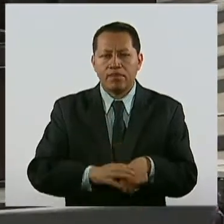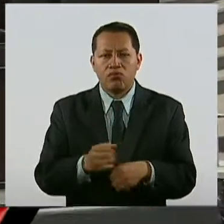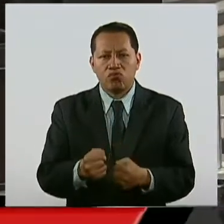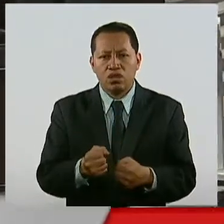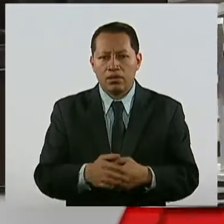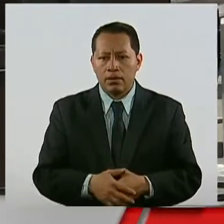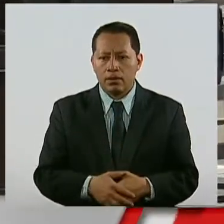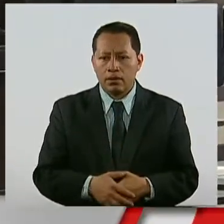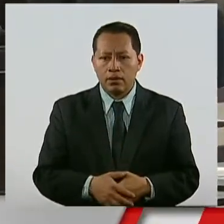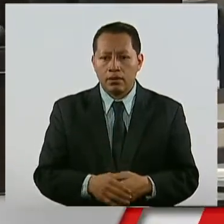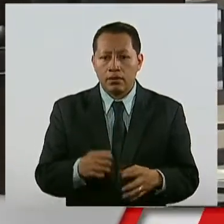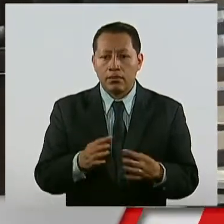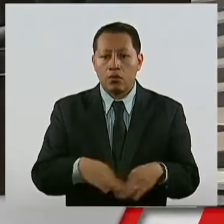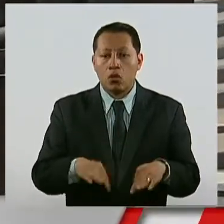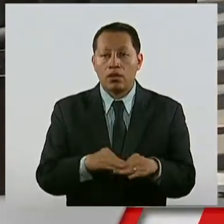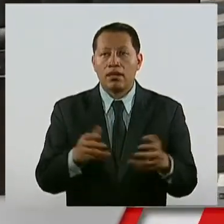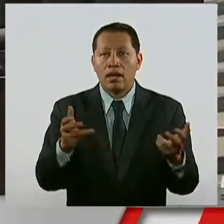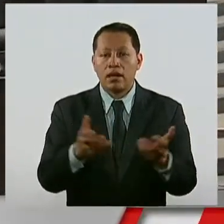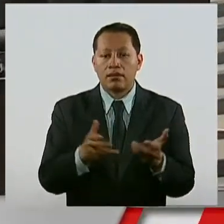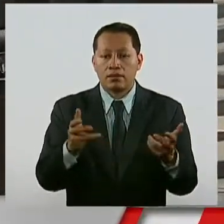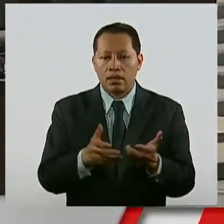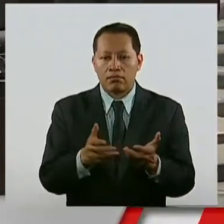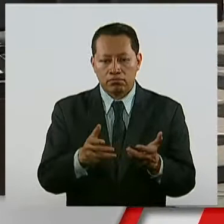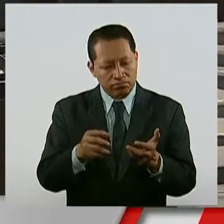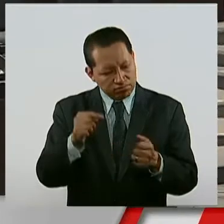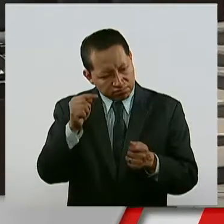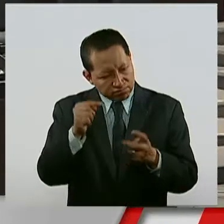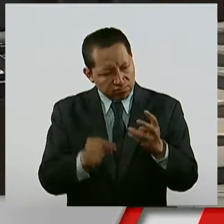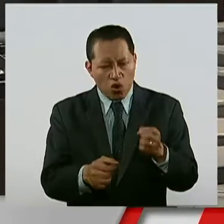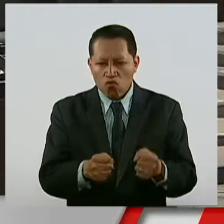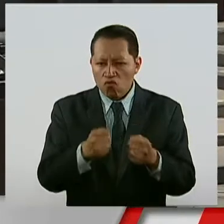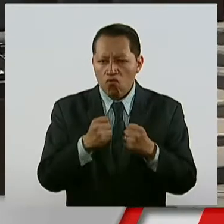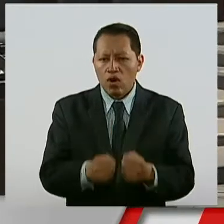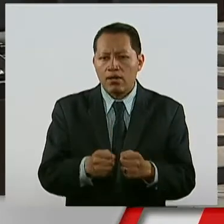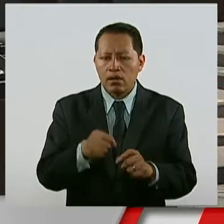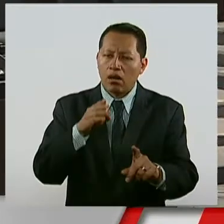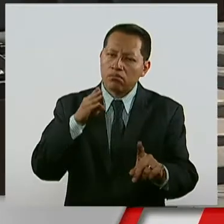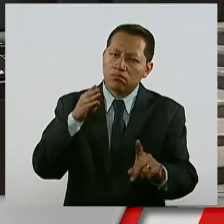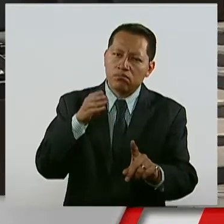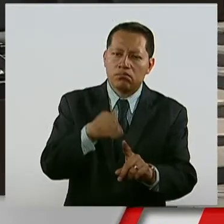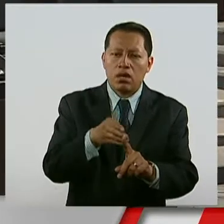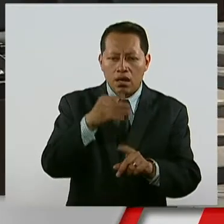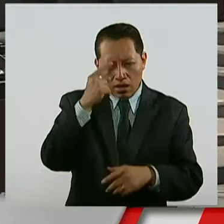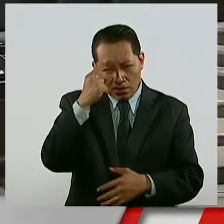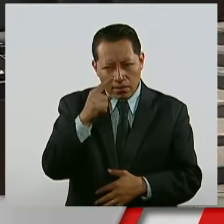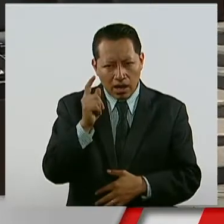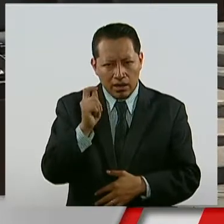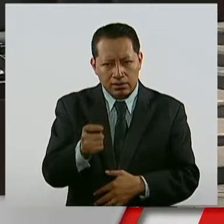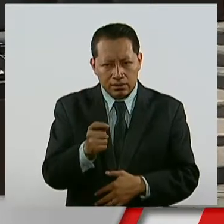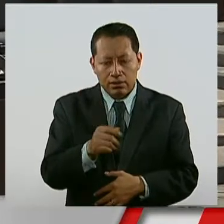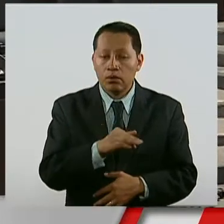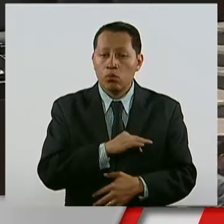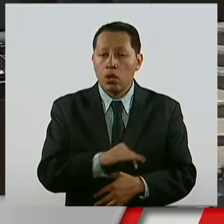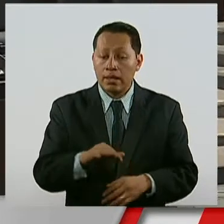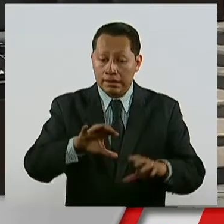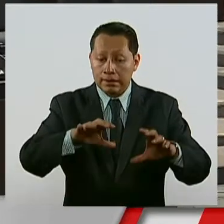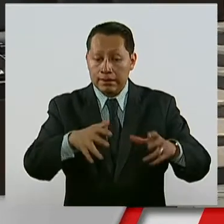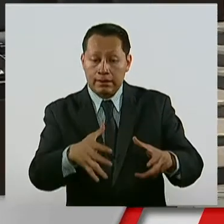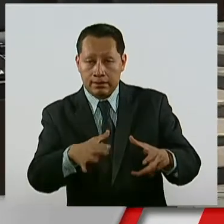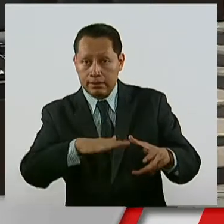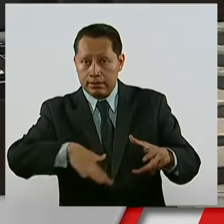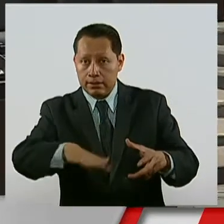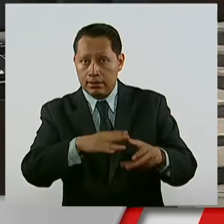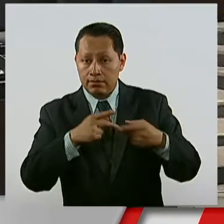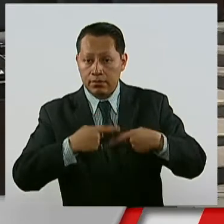importancia implementar acciones contundentes dirigidas a atender las necesidades de este sector de la